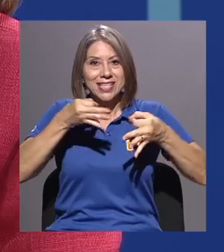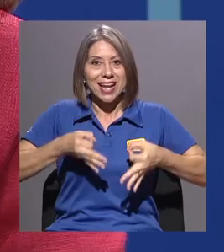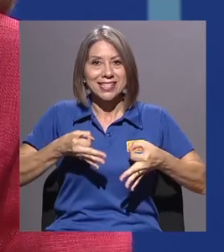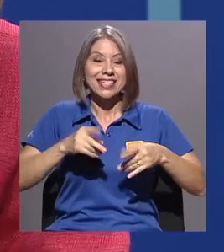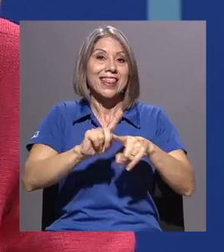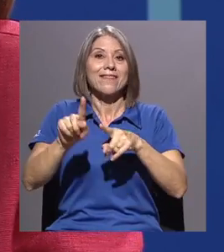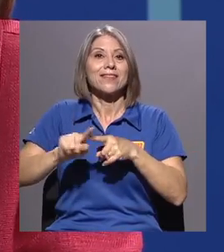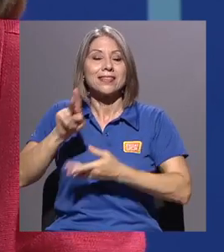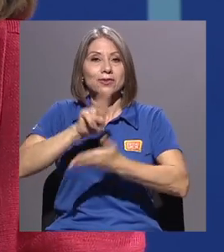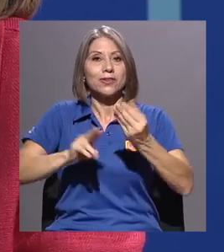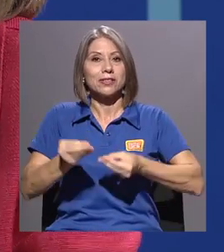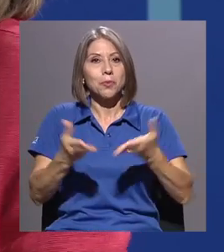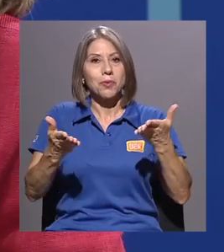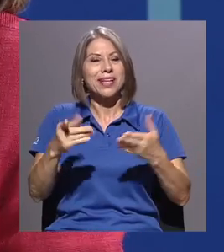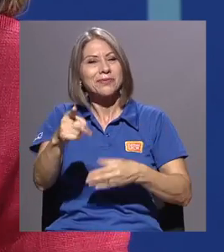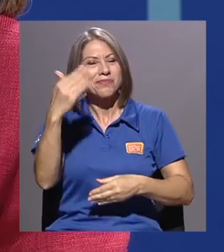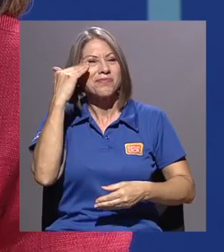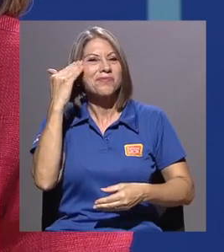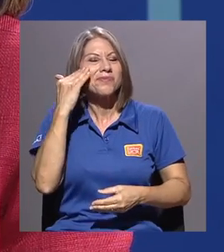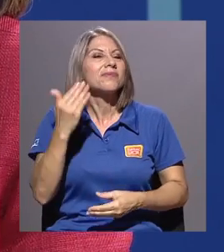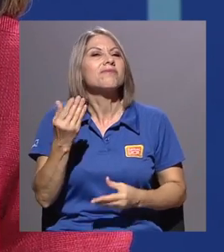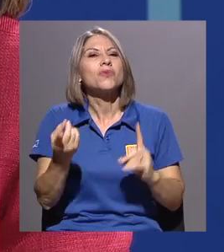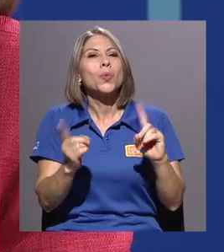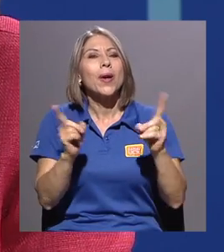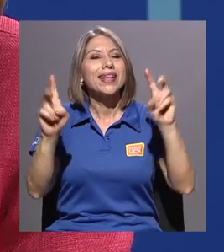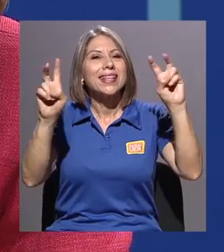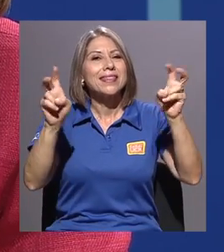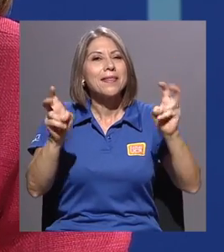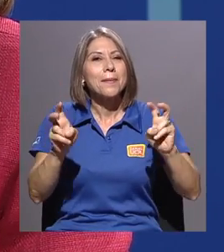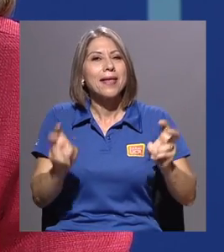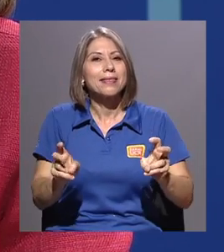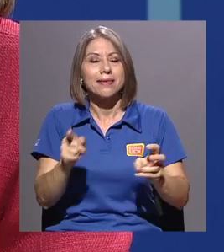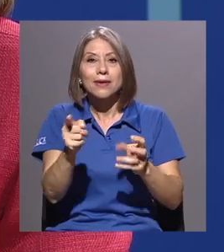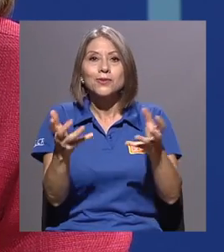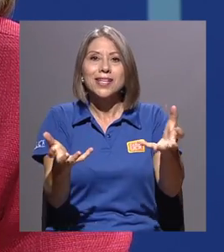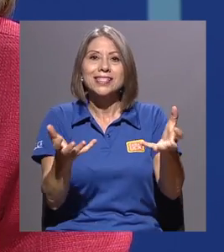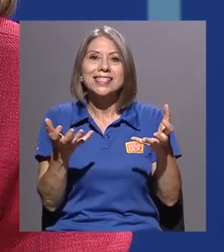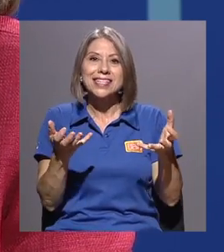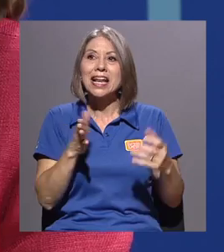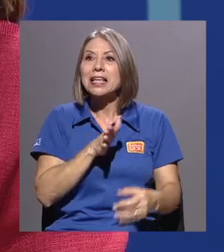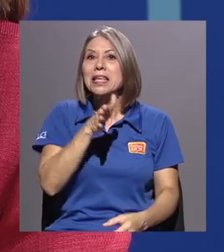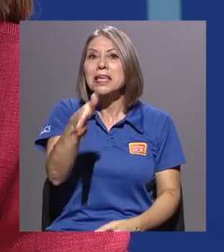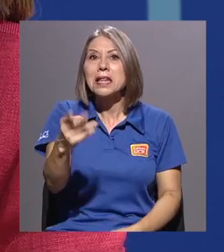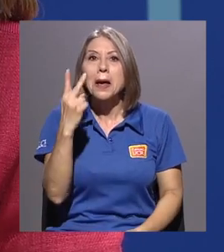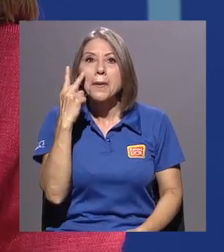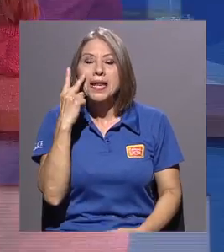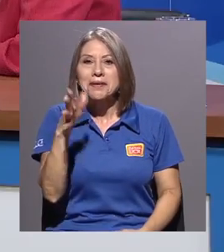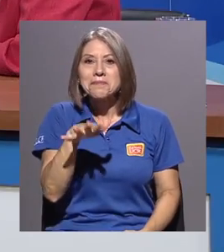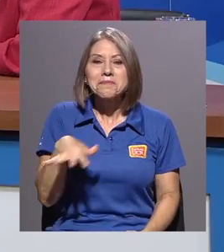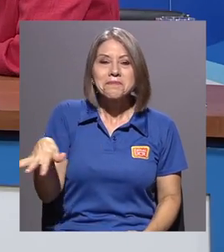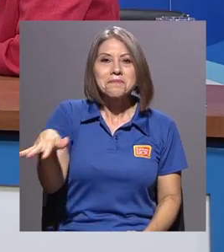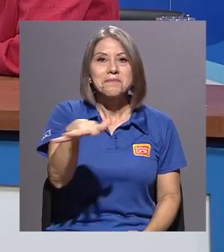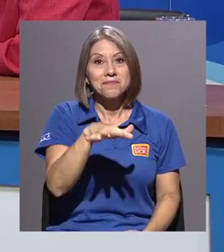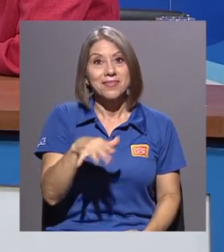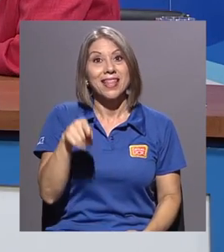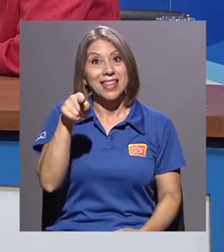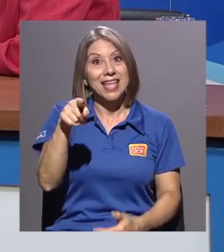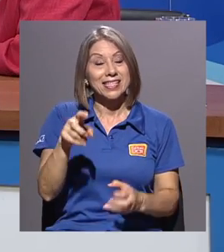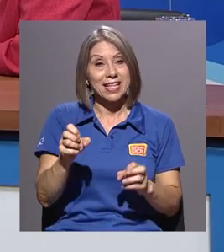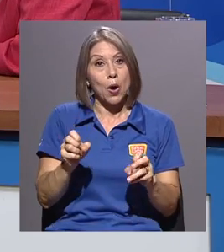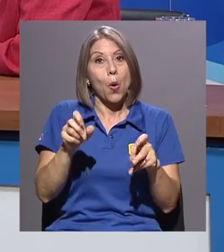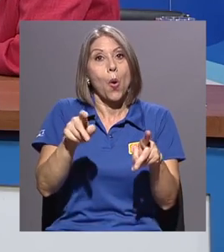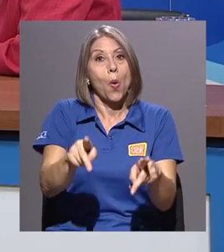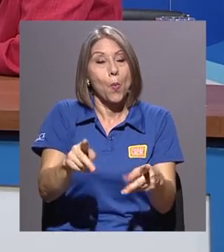ustedes conocer un poco cuál es la temática y que quisieran ustedes ir a conocer, a ver de esta opción que les dan las